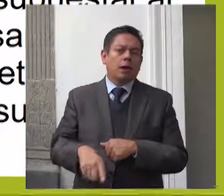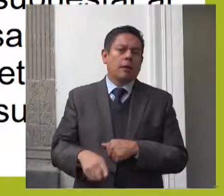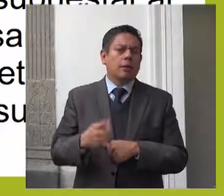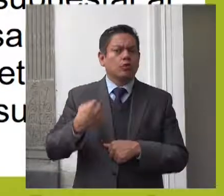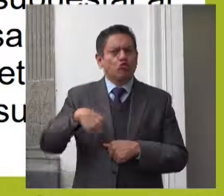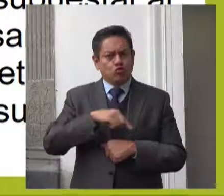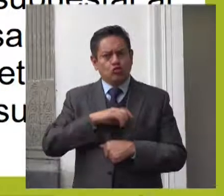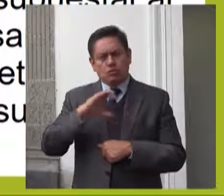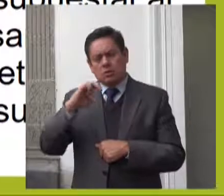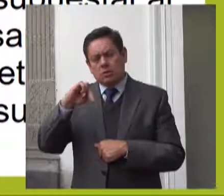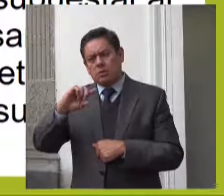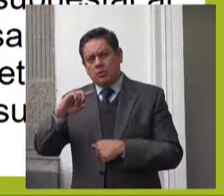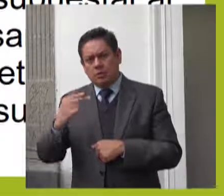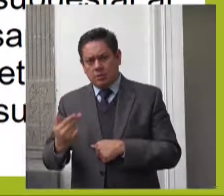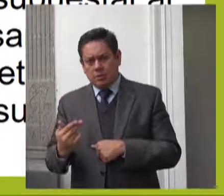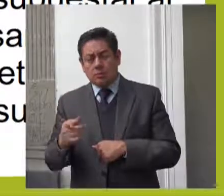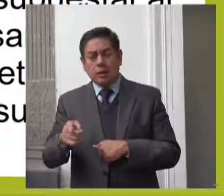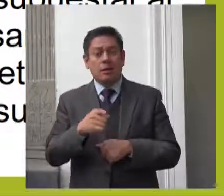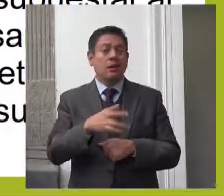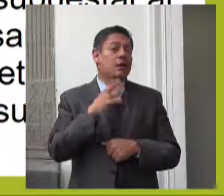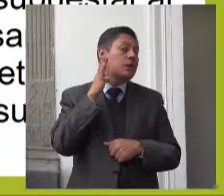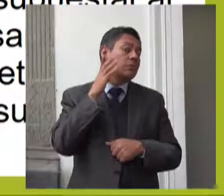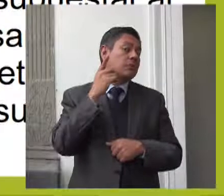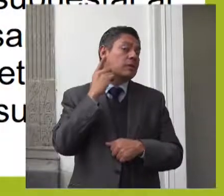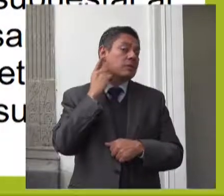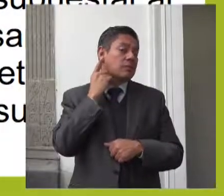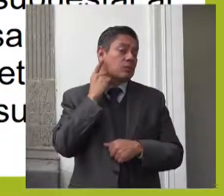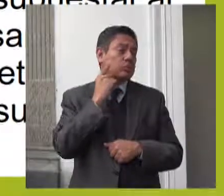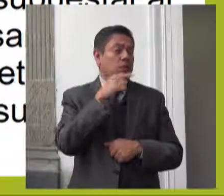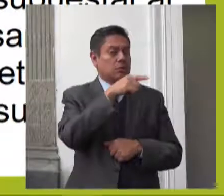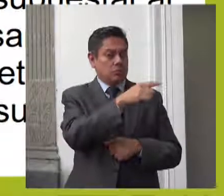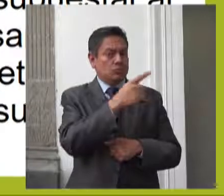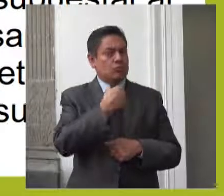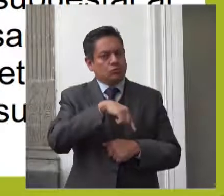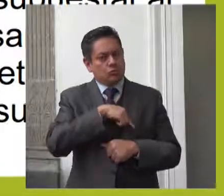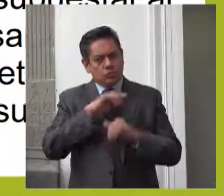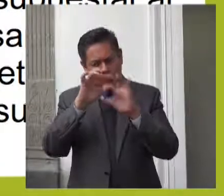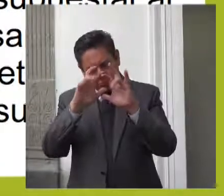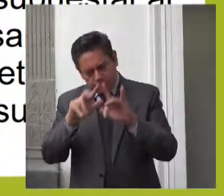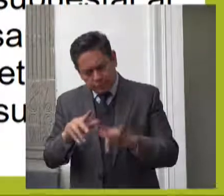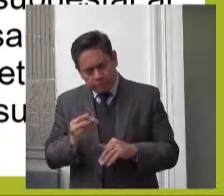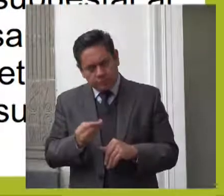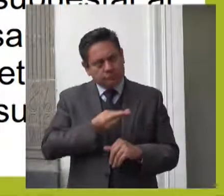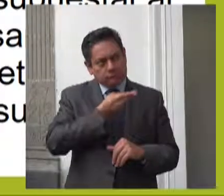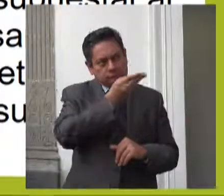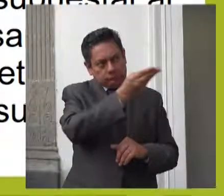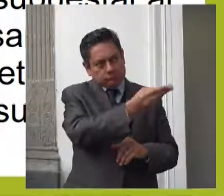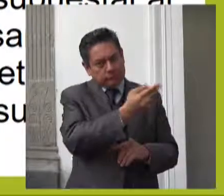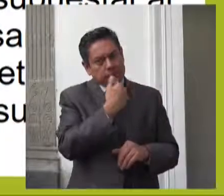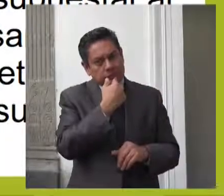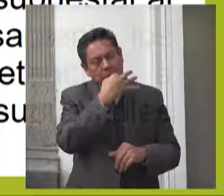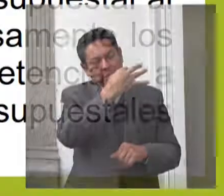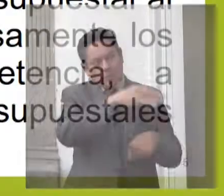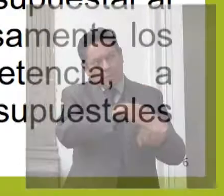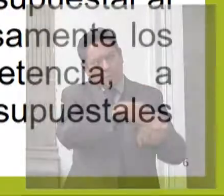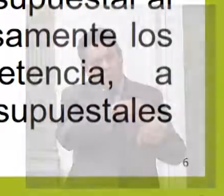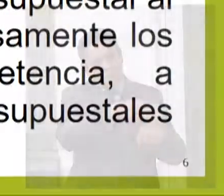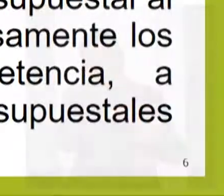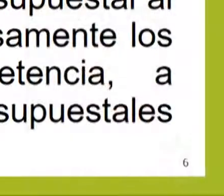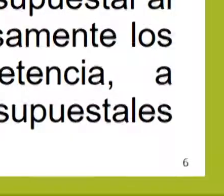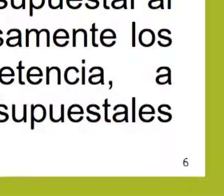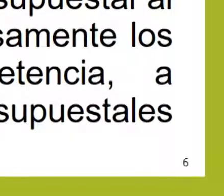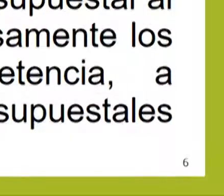directiva de la Cámara de Diputados de la 64 legislatura del Congreso de la Unión, al